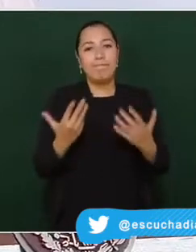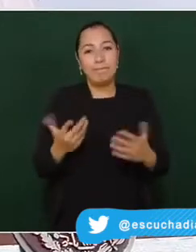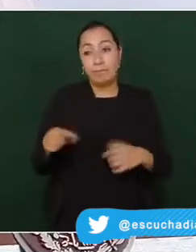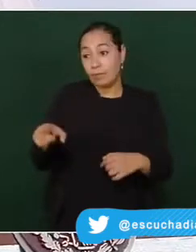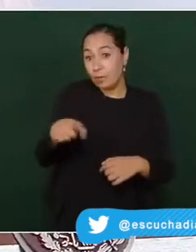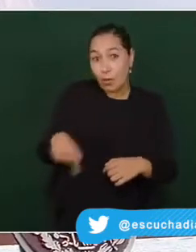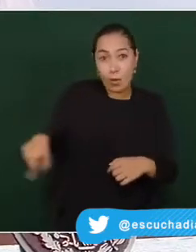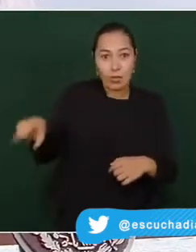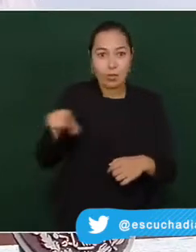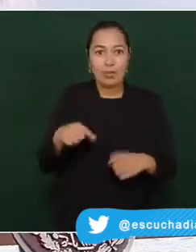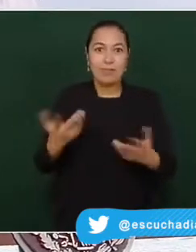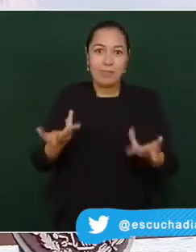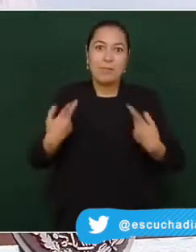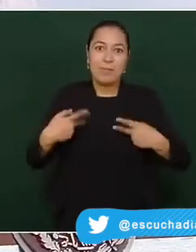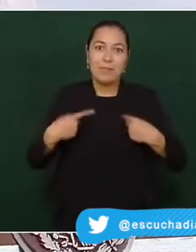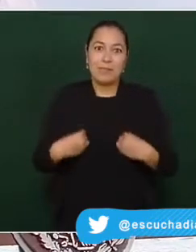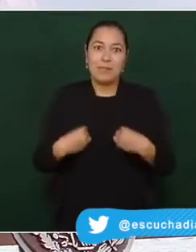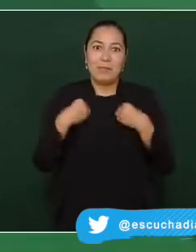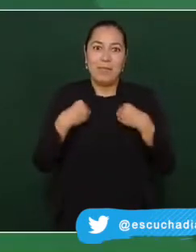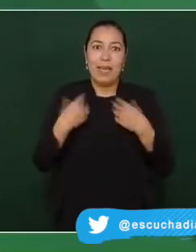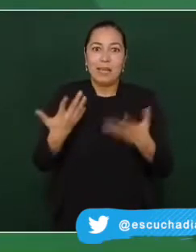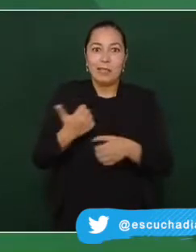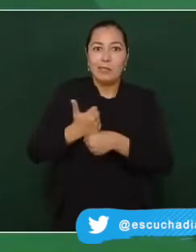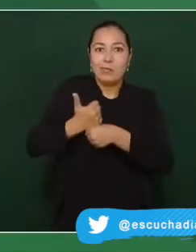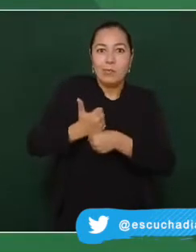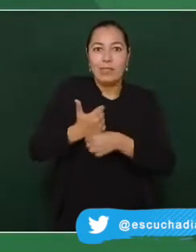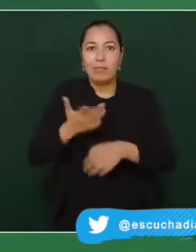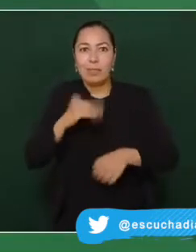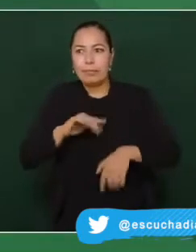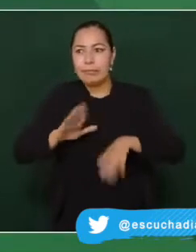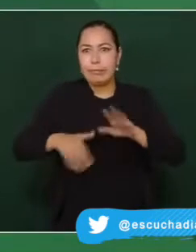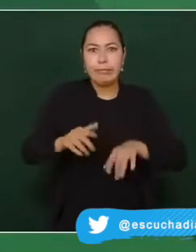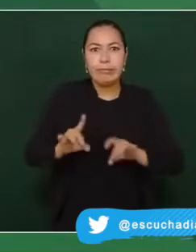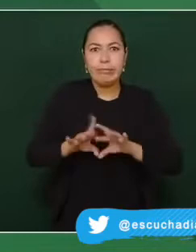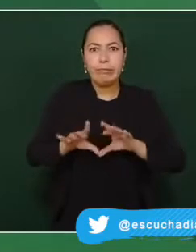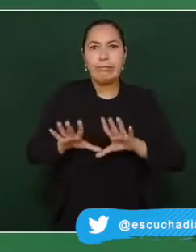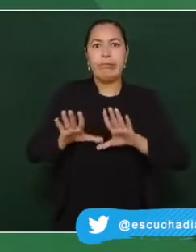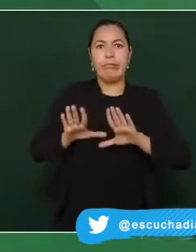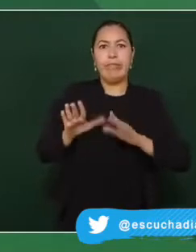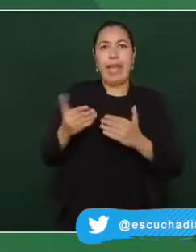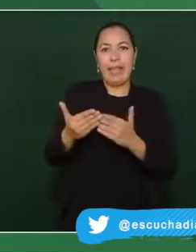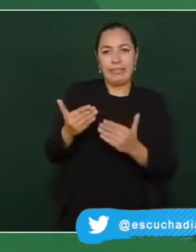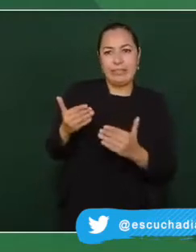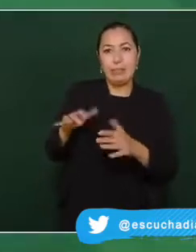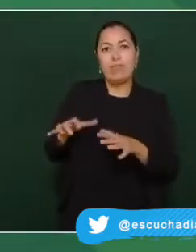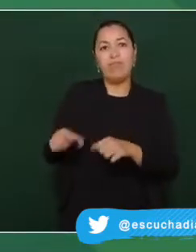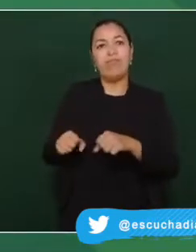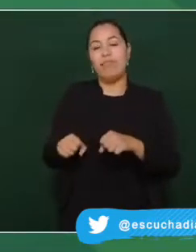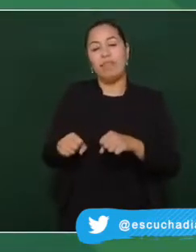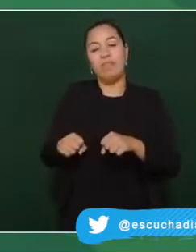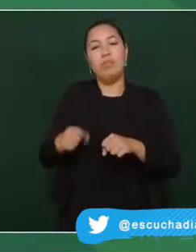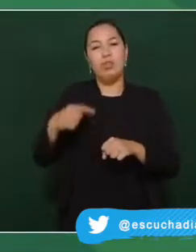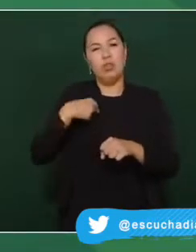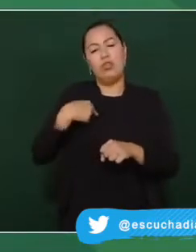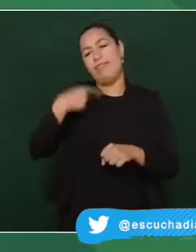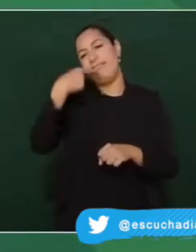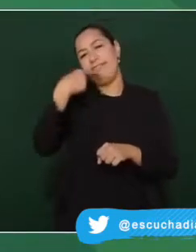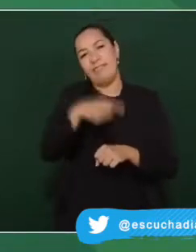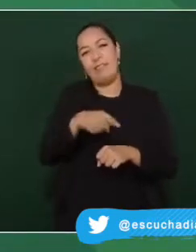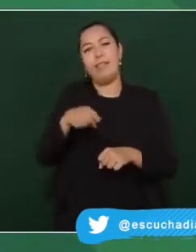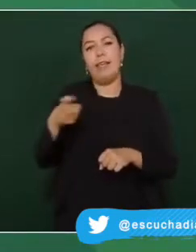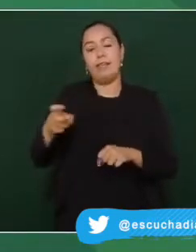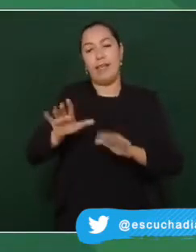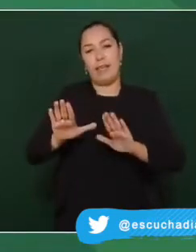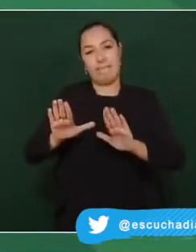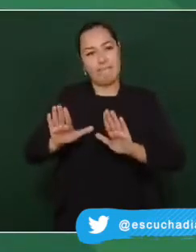riesgo la vida de mucha gente Y yo di la instrucción de que se detuviera